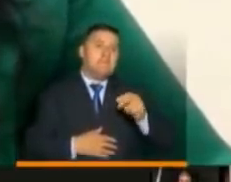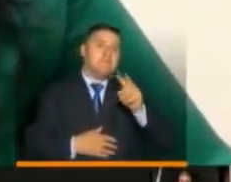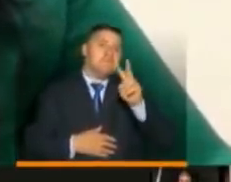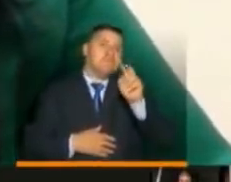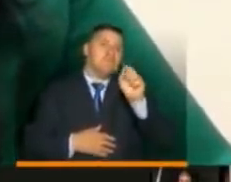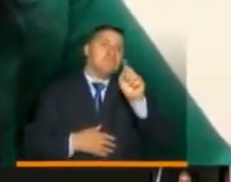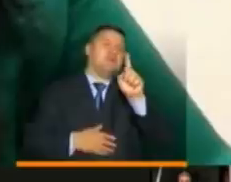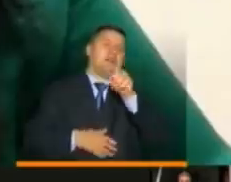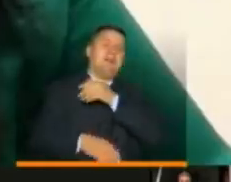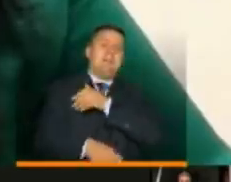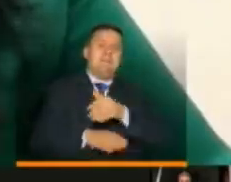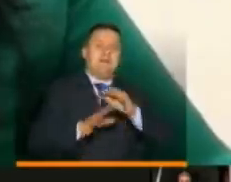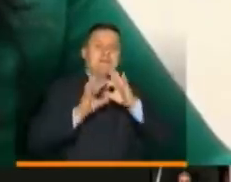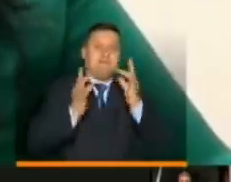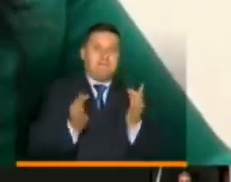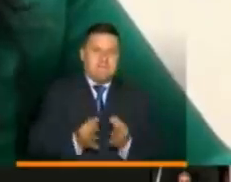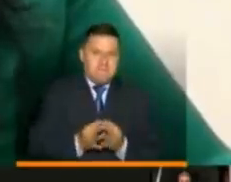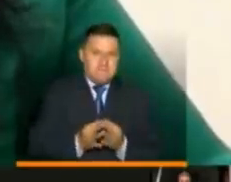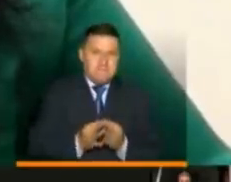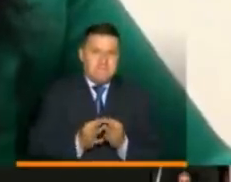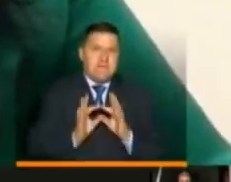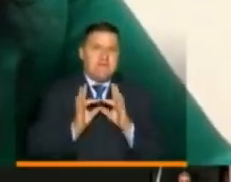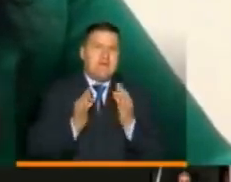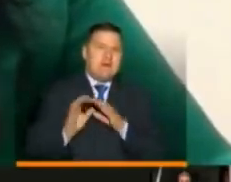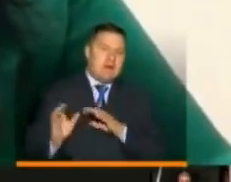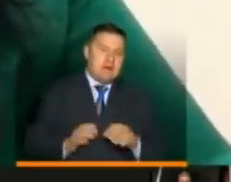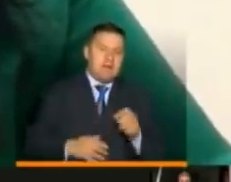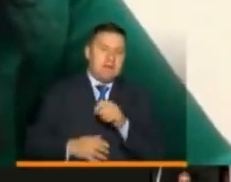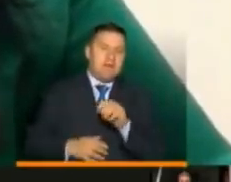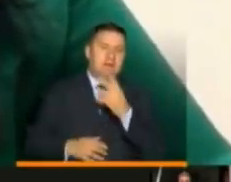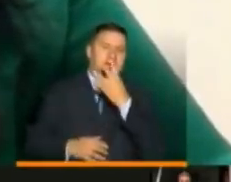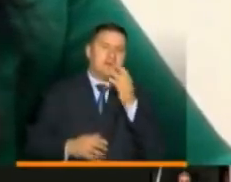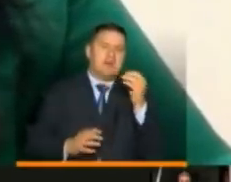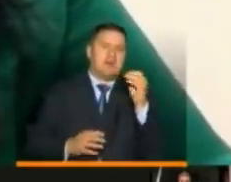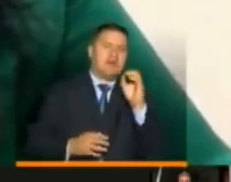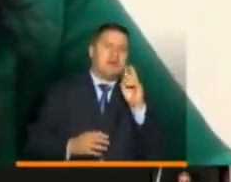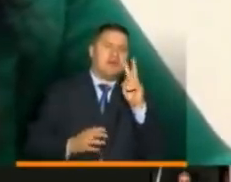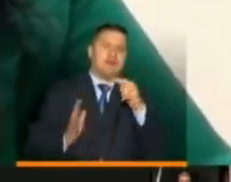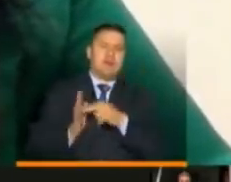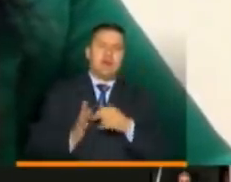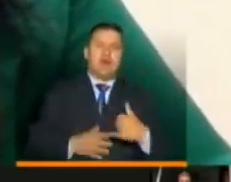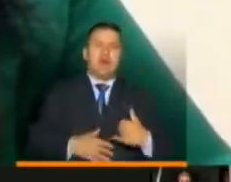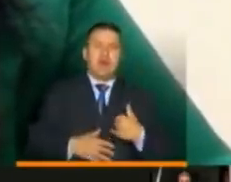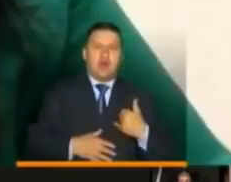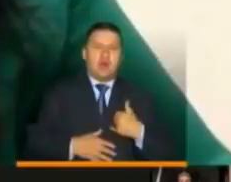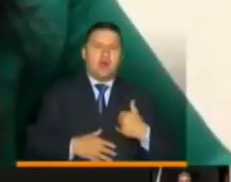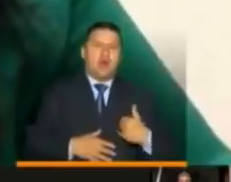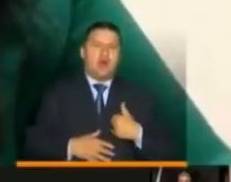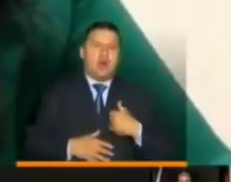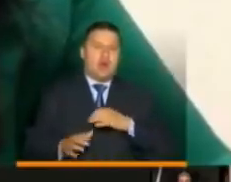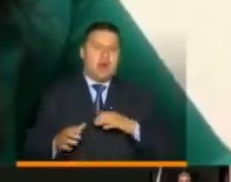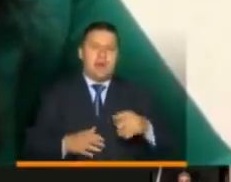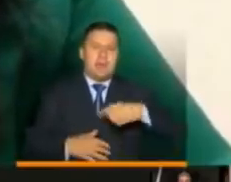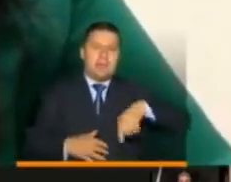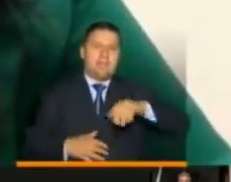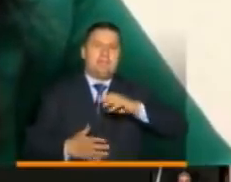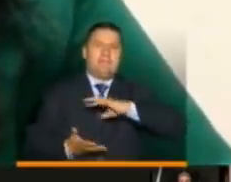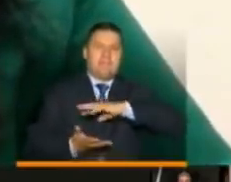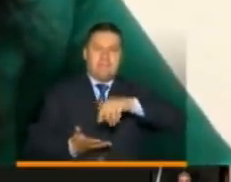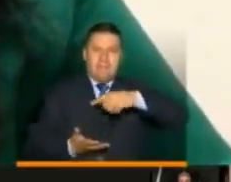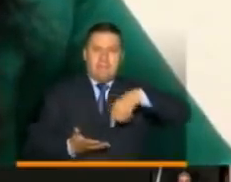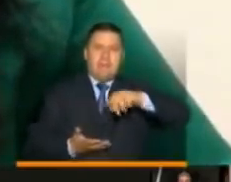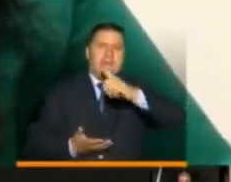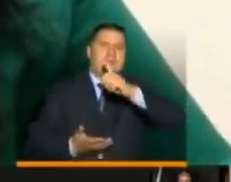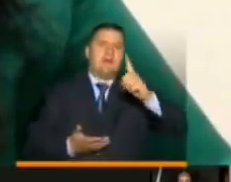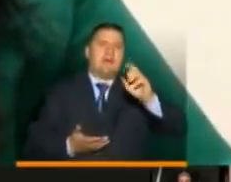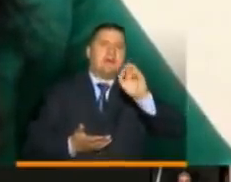.6 millones de familias en Familias en Acción y a 402 mil jóvenes en Jóvenes en Acción. En Santander,